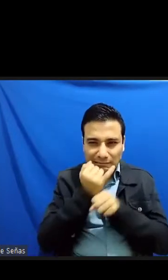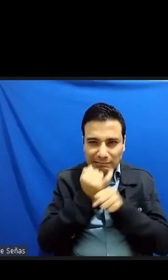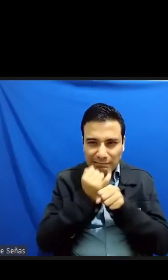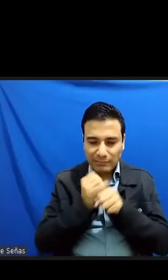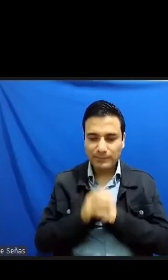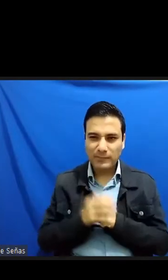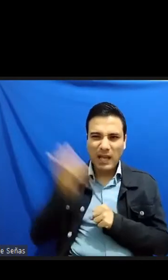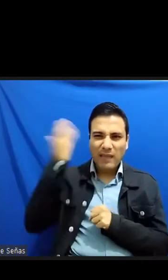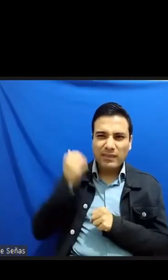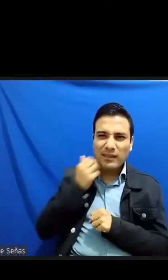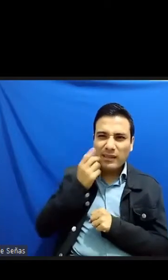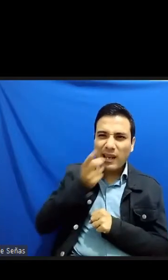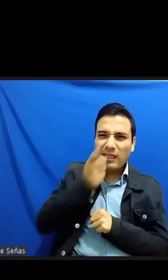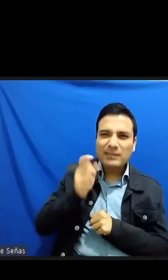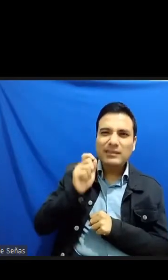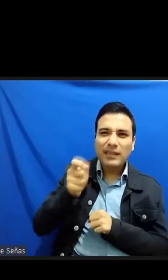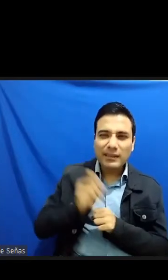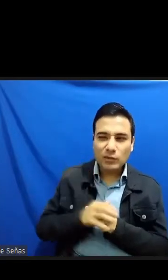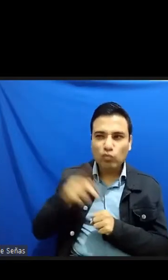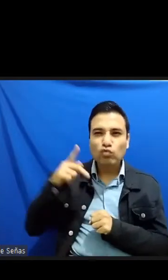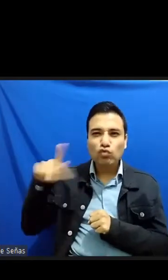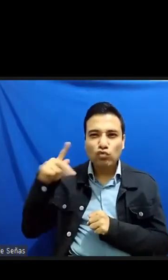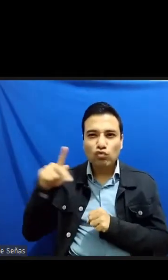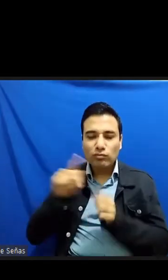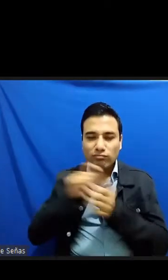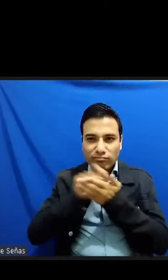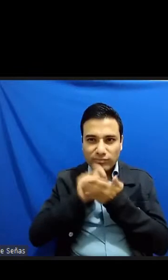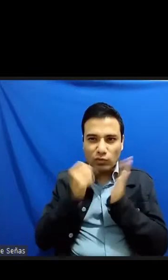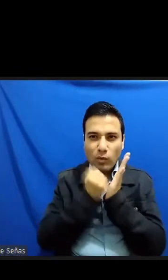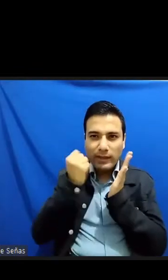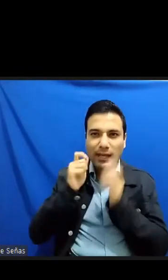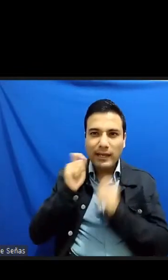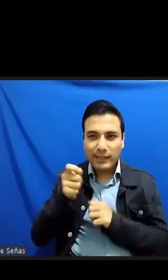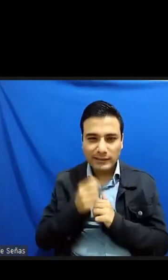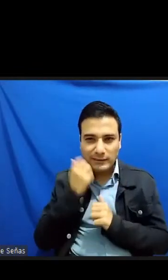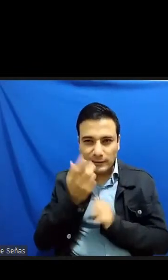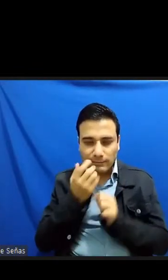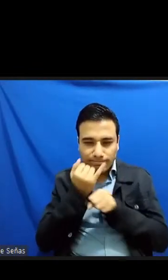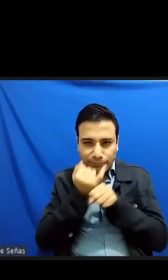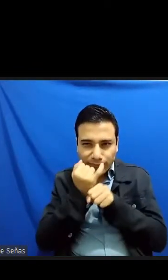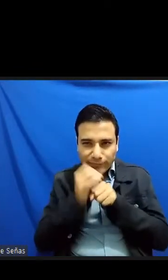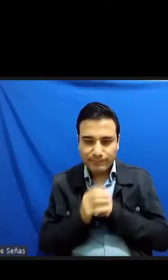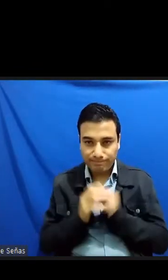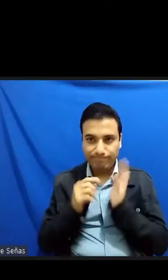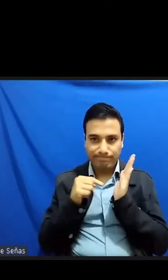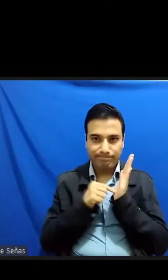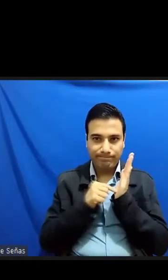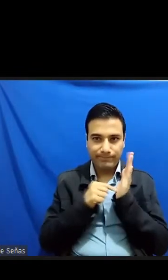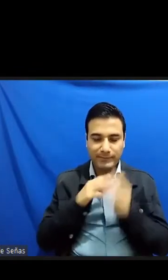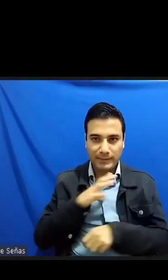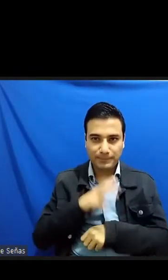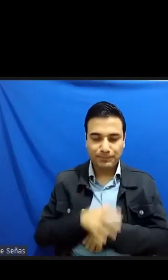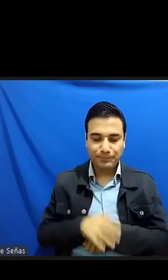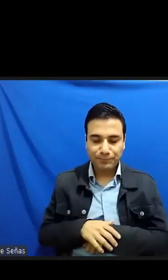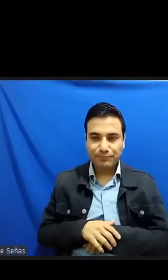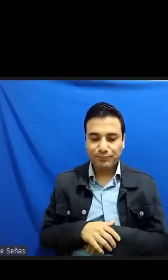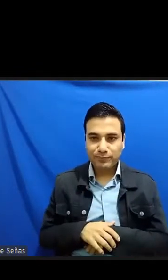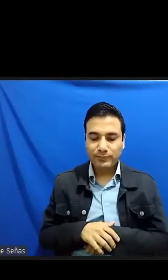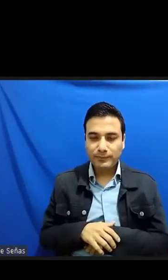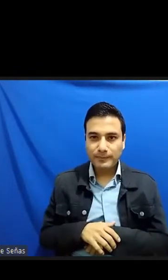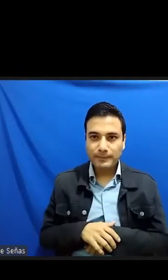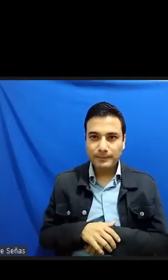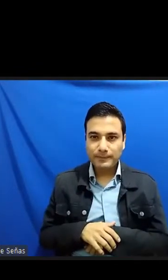vacío de la huella del vacío más bien representado en esta ocasión por la descomunal